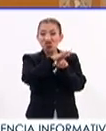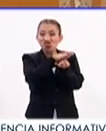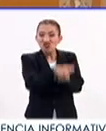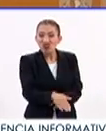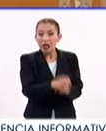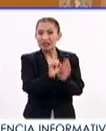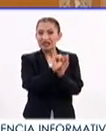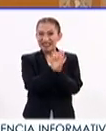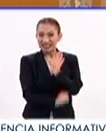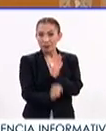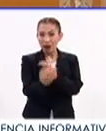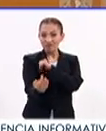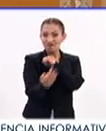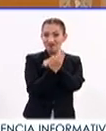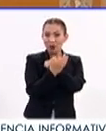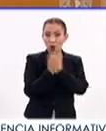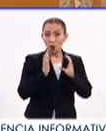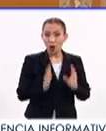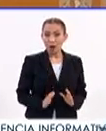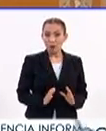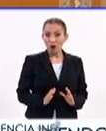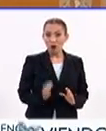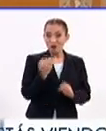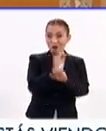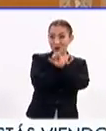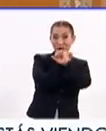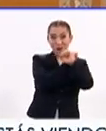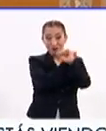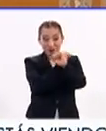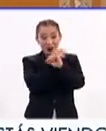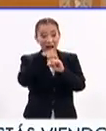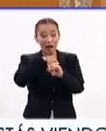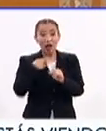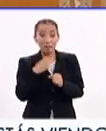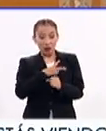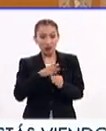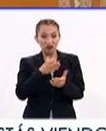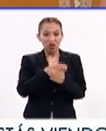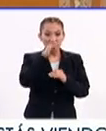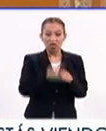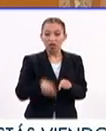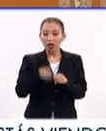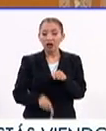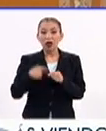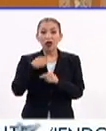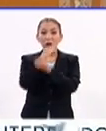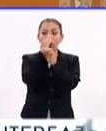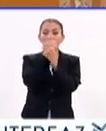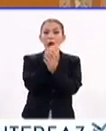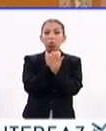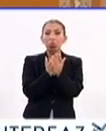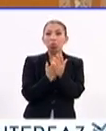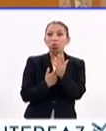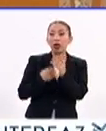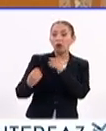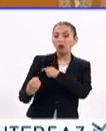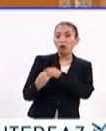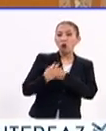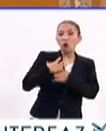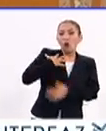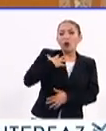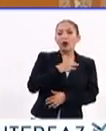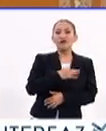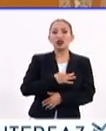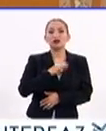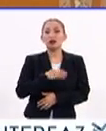deprimir al sistema inmunológico. Entonces nuestras defensas bajan y por lo tanto estamos expuestos a otro tipo de infecciones